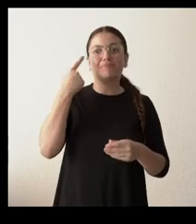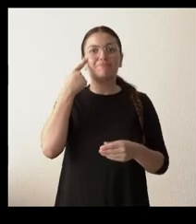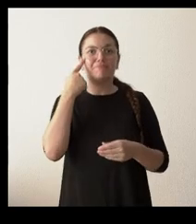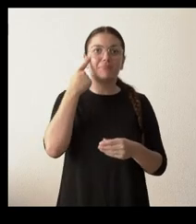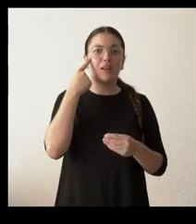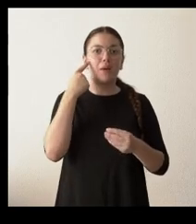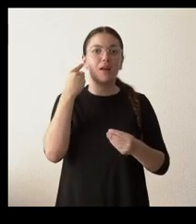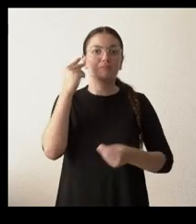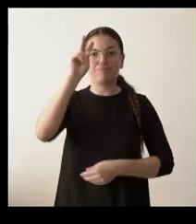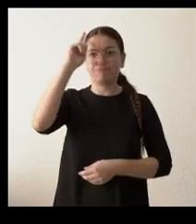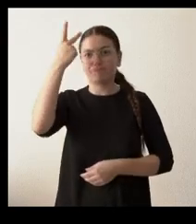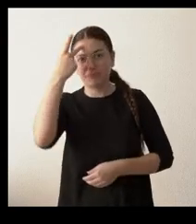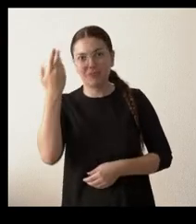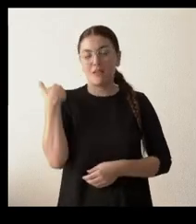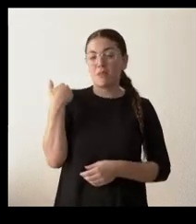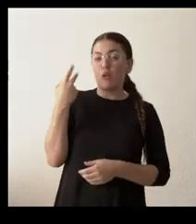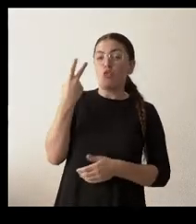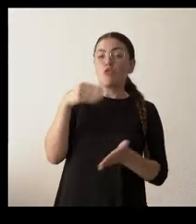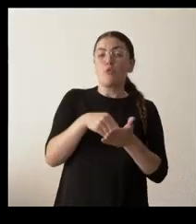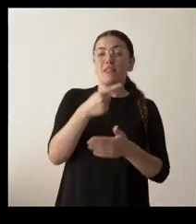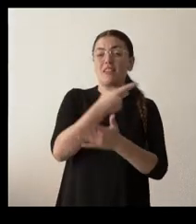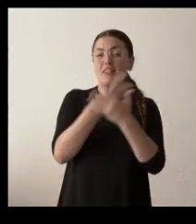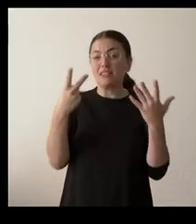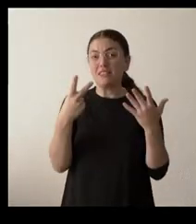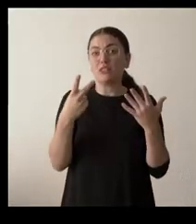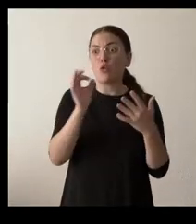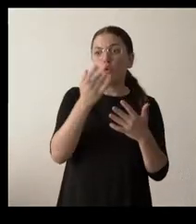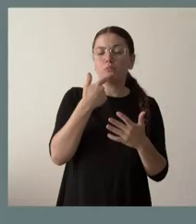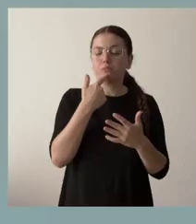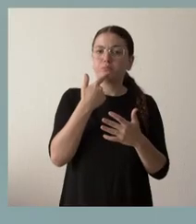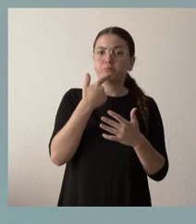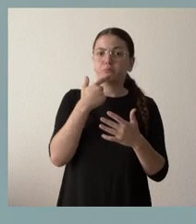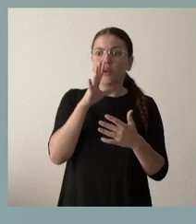de su posición de 2017 y si en este caso también hay acuerdo interno.